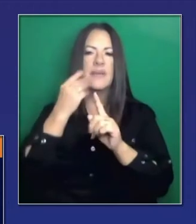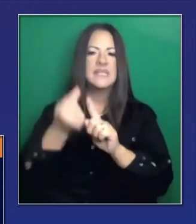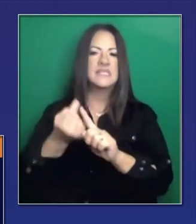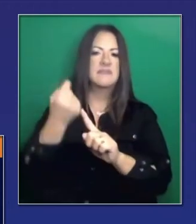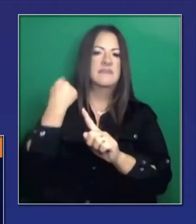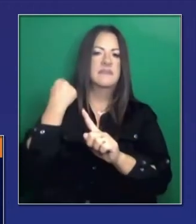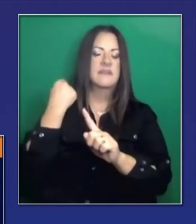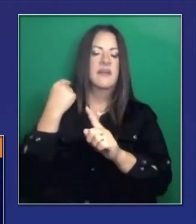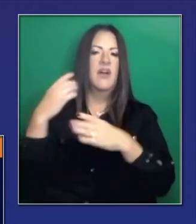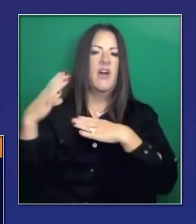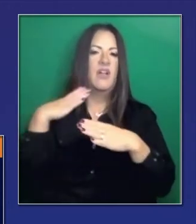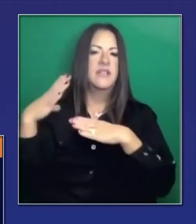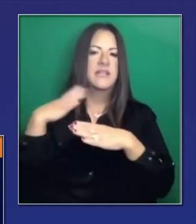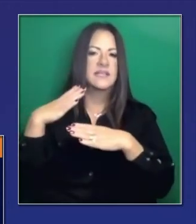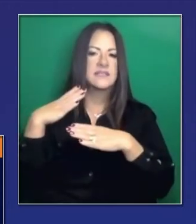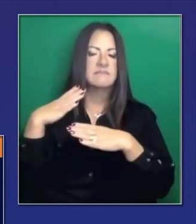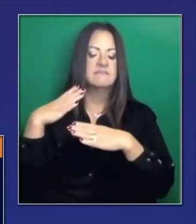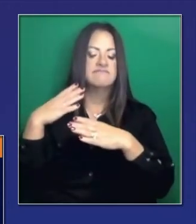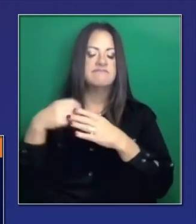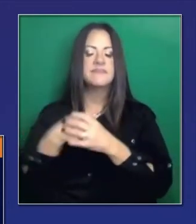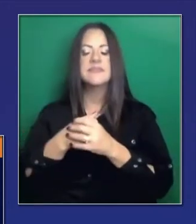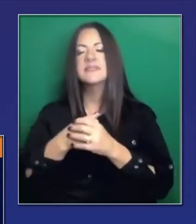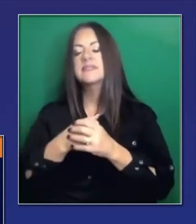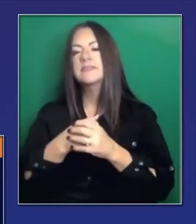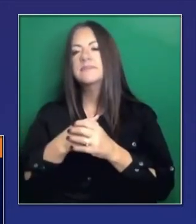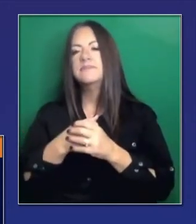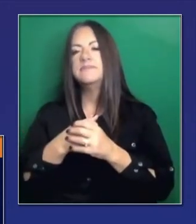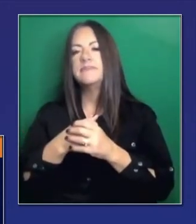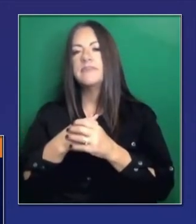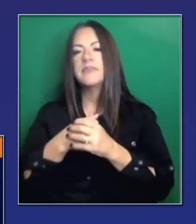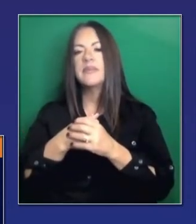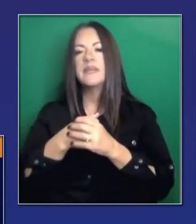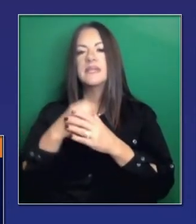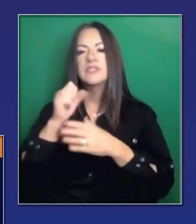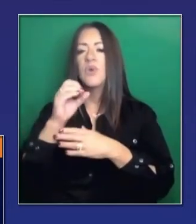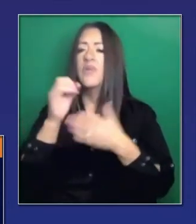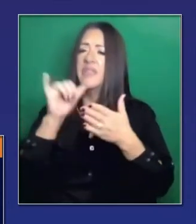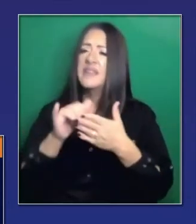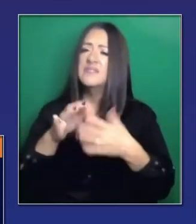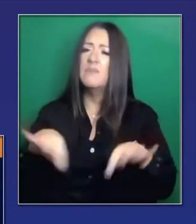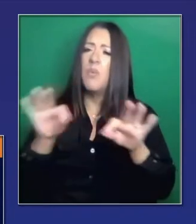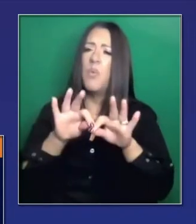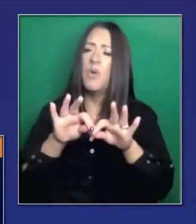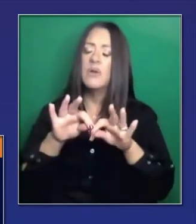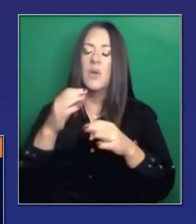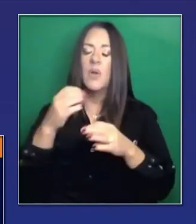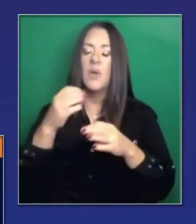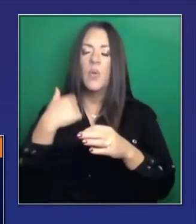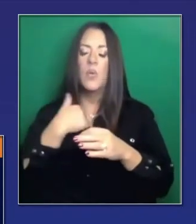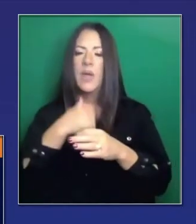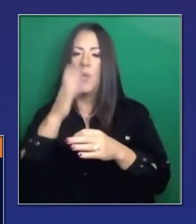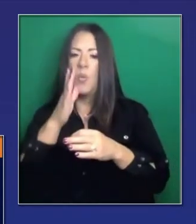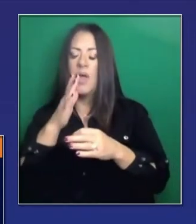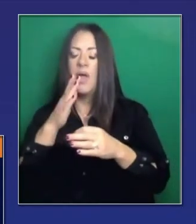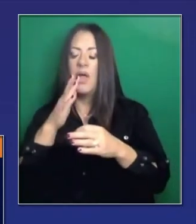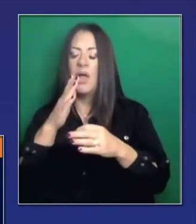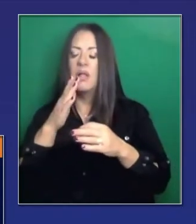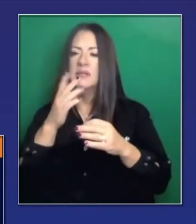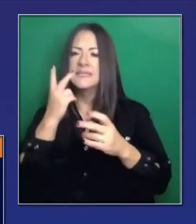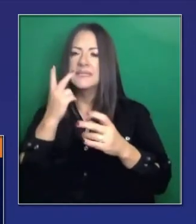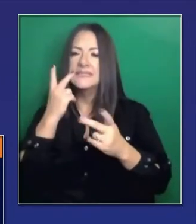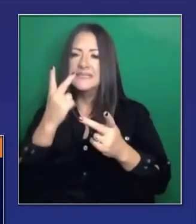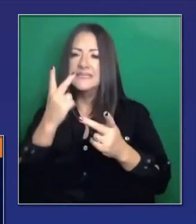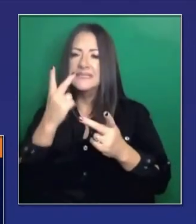a ver más y más lo que ha ocurrido en la última semana en cuanto a la propagación. Y con más y más